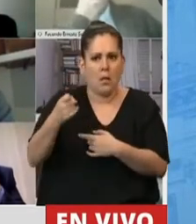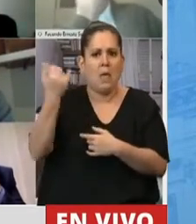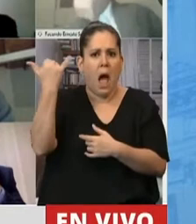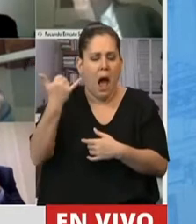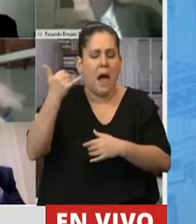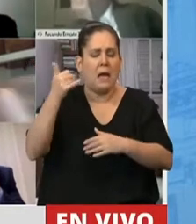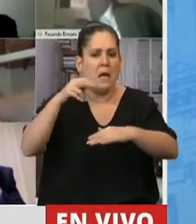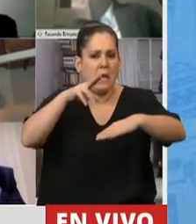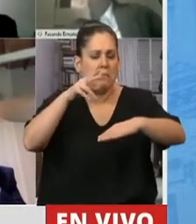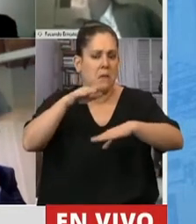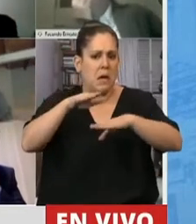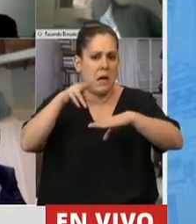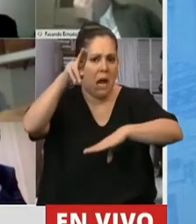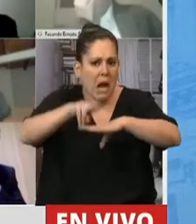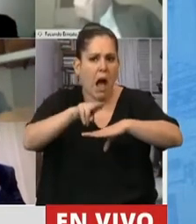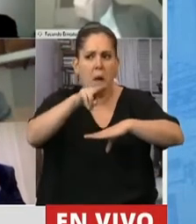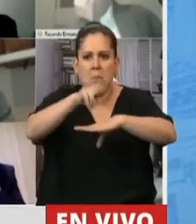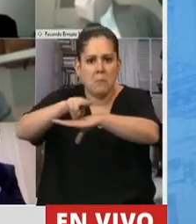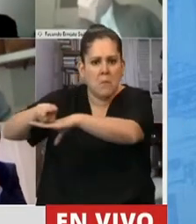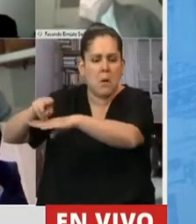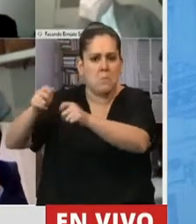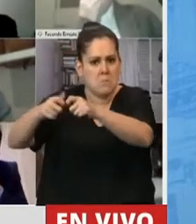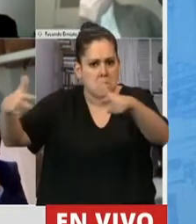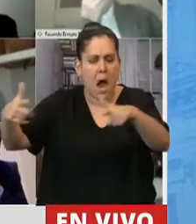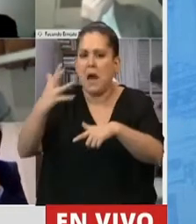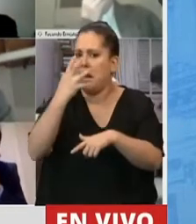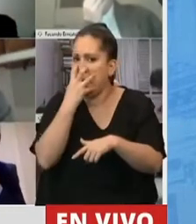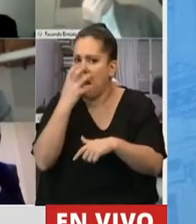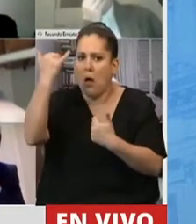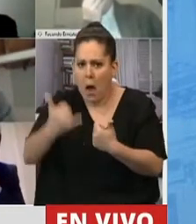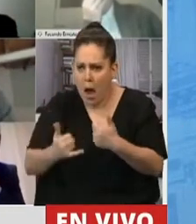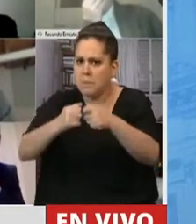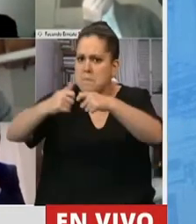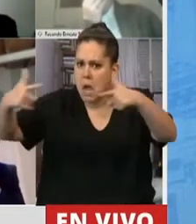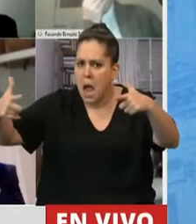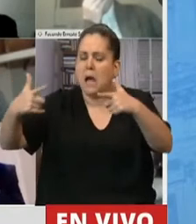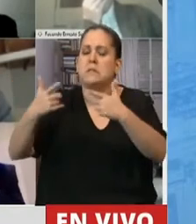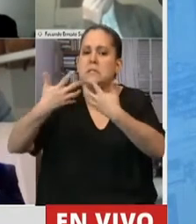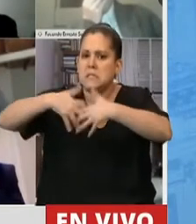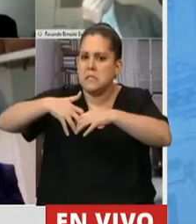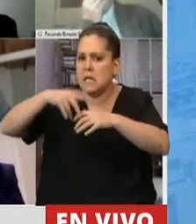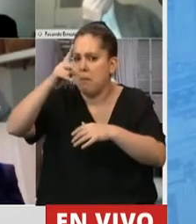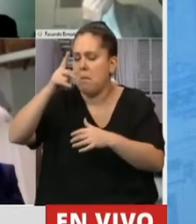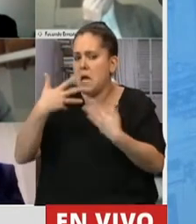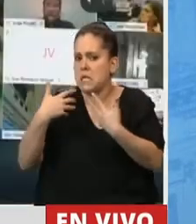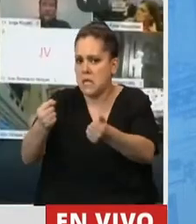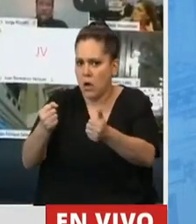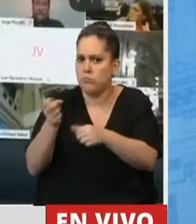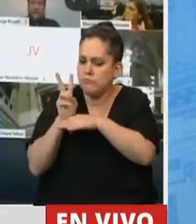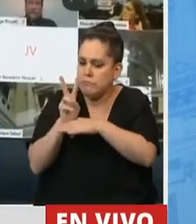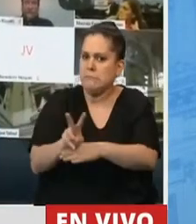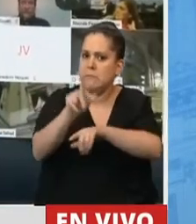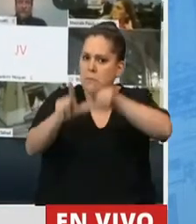más camas de internación, que hay más respiradores en un sistema para poder contener el virus en lo que está por venir. Ahora,